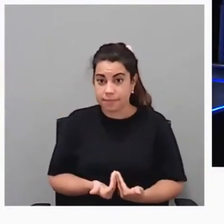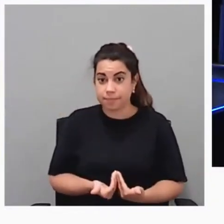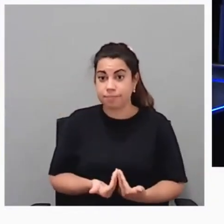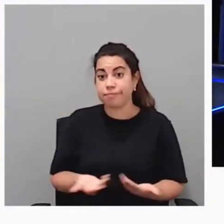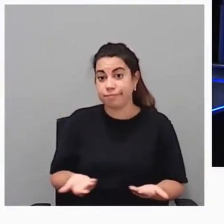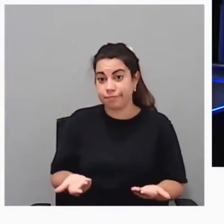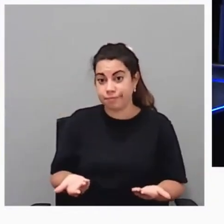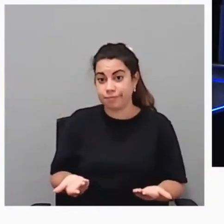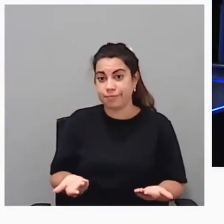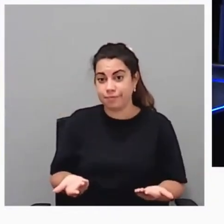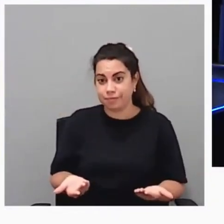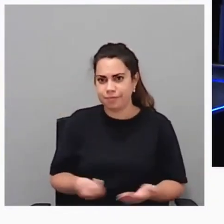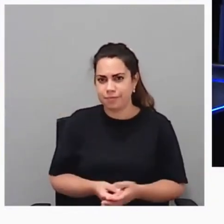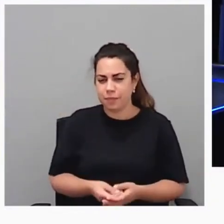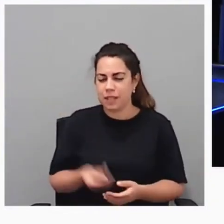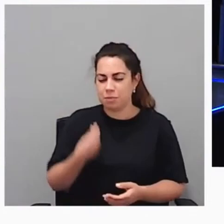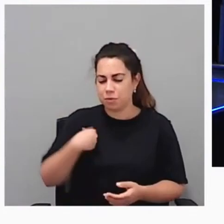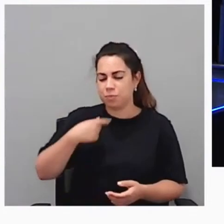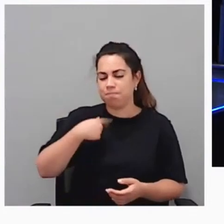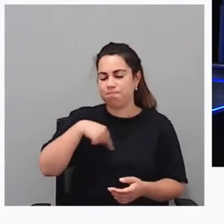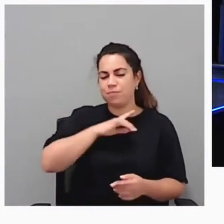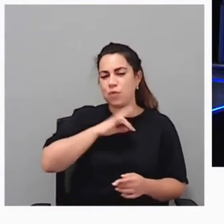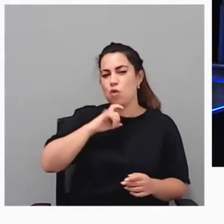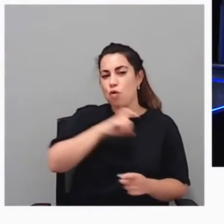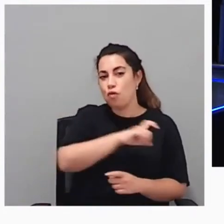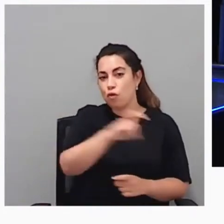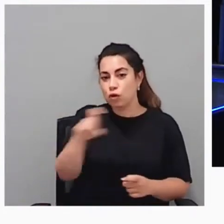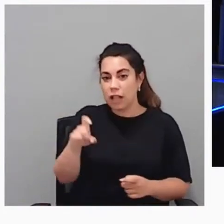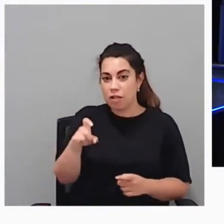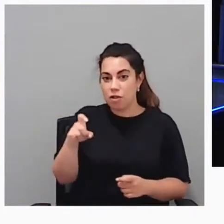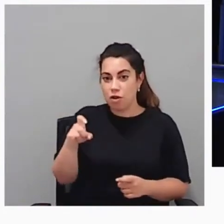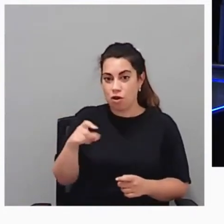pinceladas de cómo vemos desde la Fundación nuestro entorno.